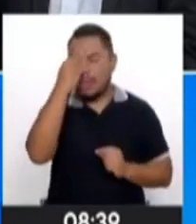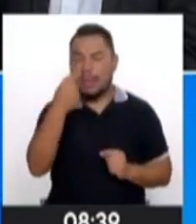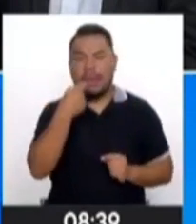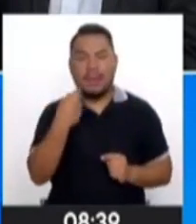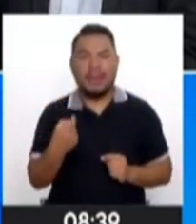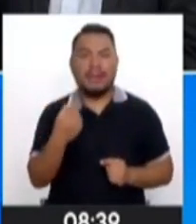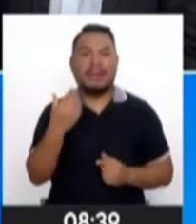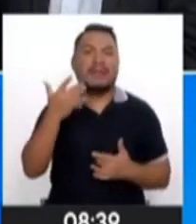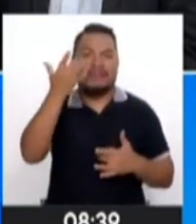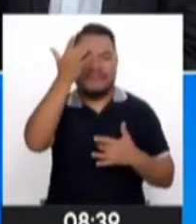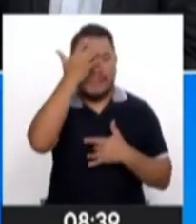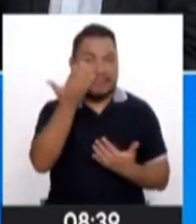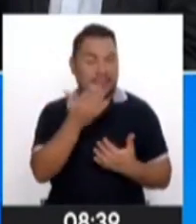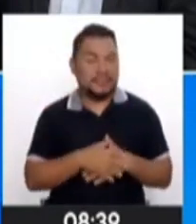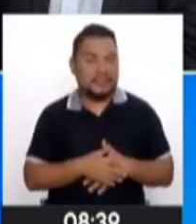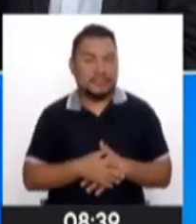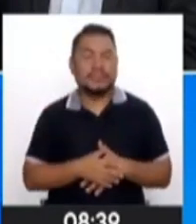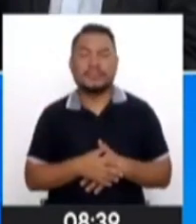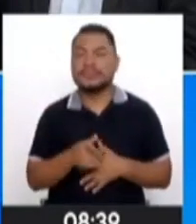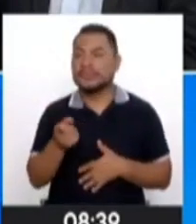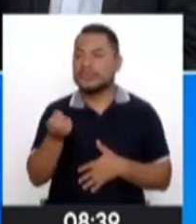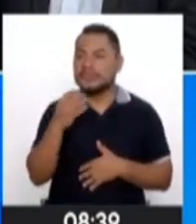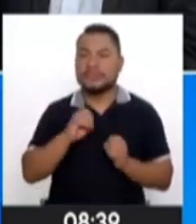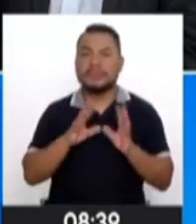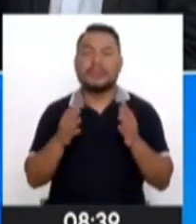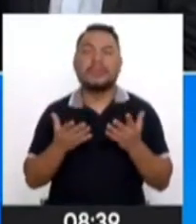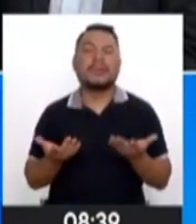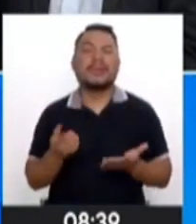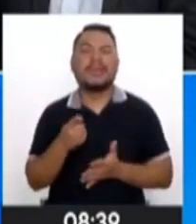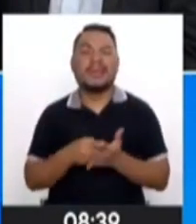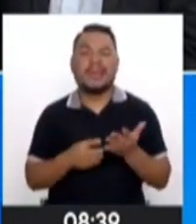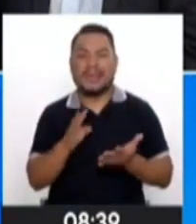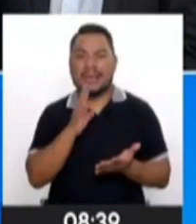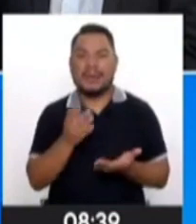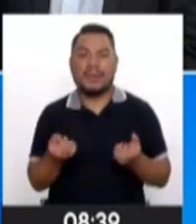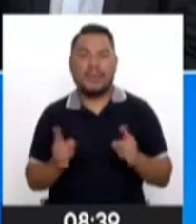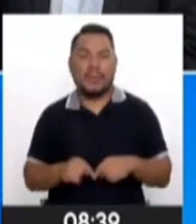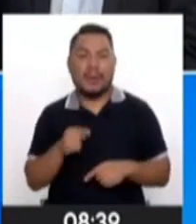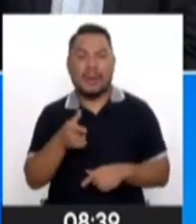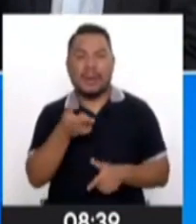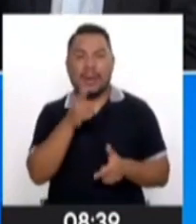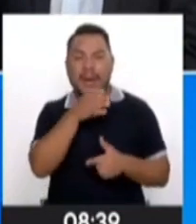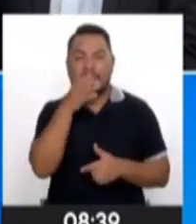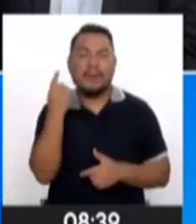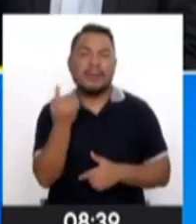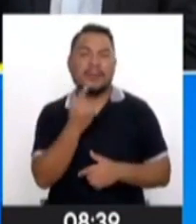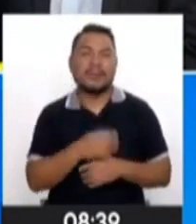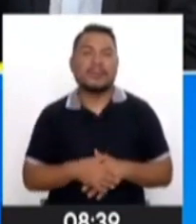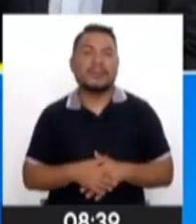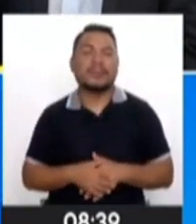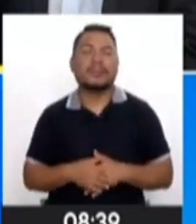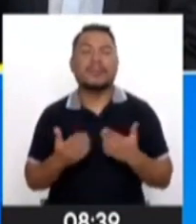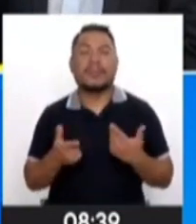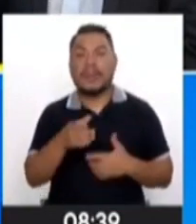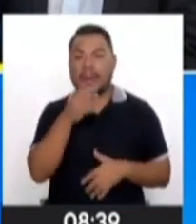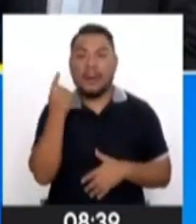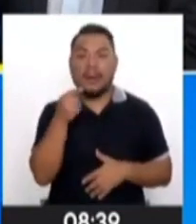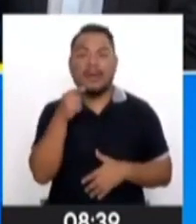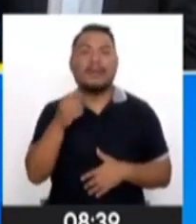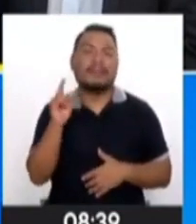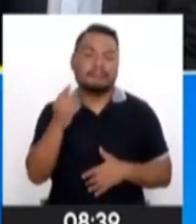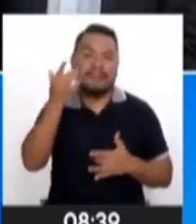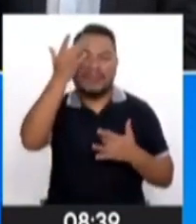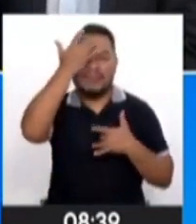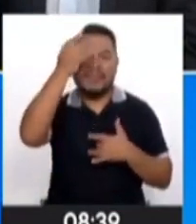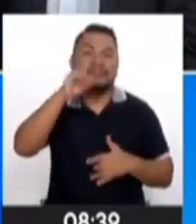sentido, para que nos quede claro el diagnóstico, ¿de qué hablamos cuando hablamos de alcoholismo? Estamos hablando de una enfermedad, primero. Tú